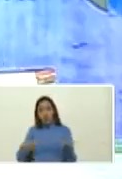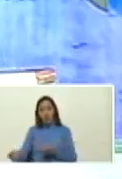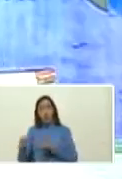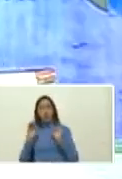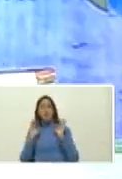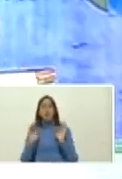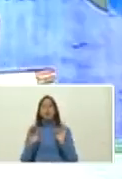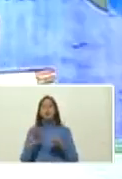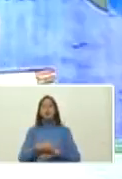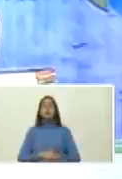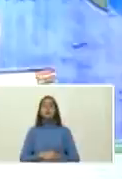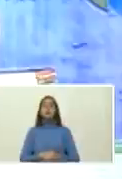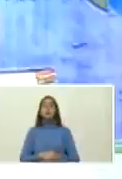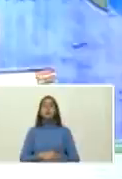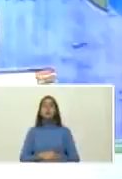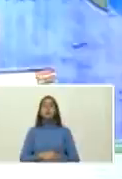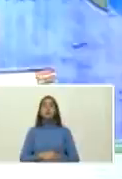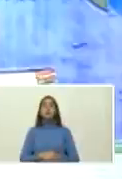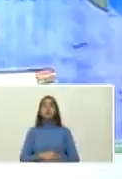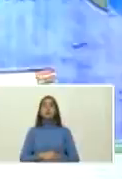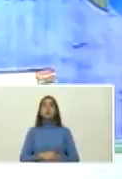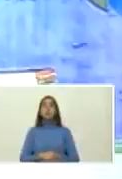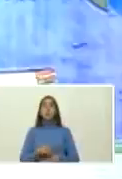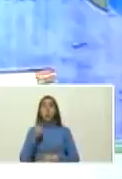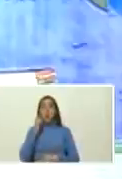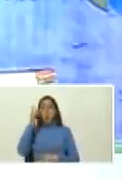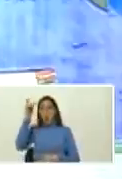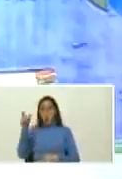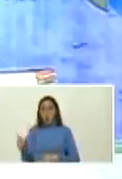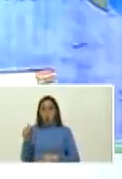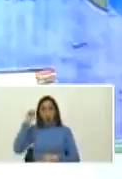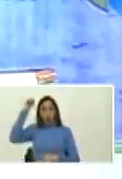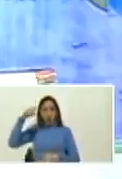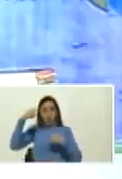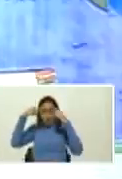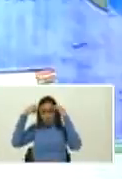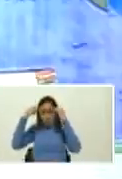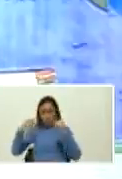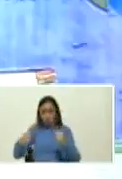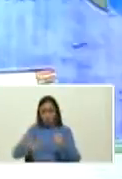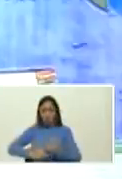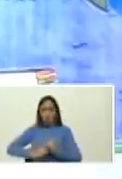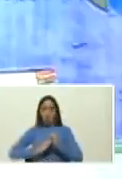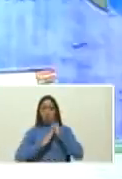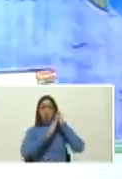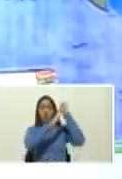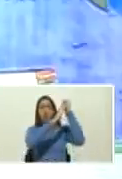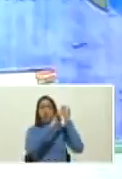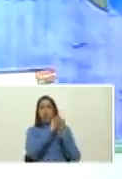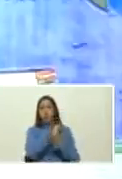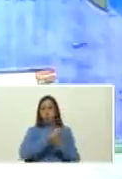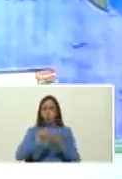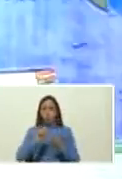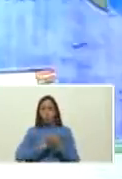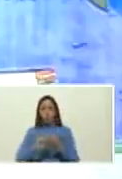el cineasta director escritor